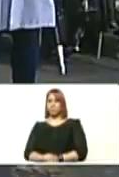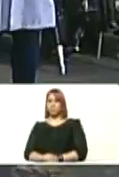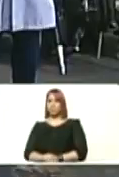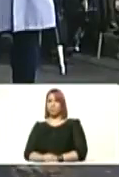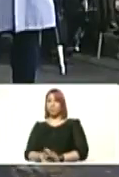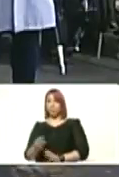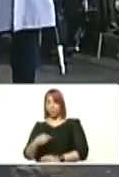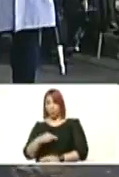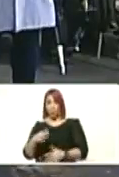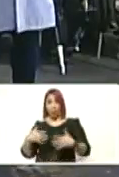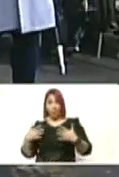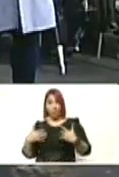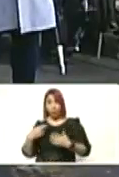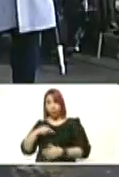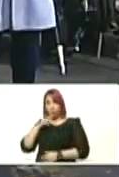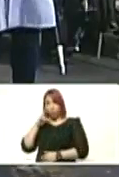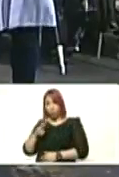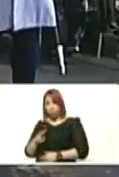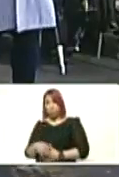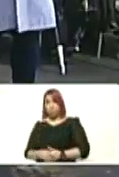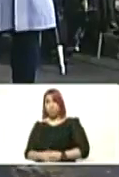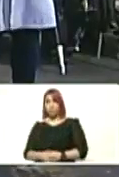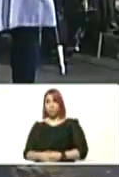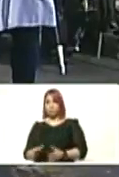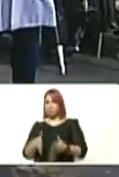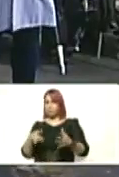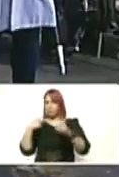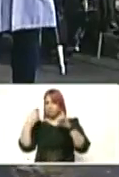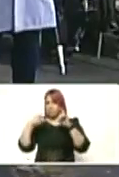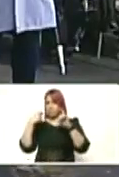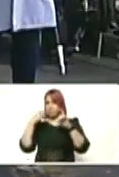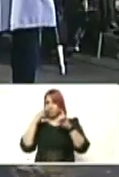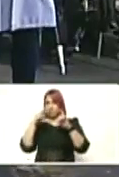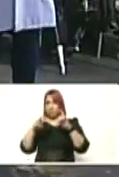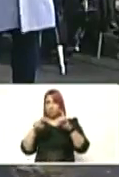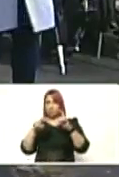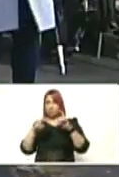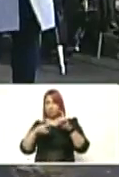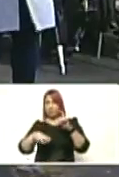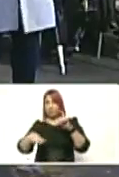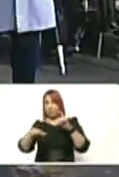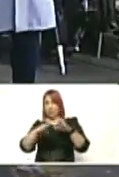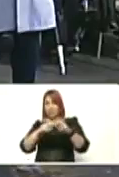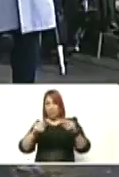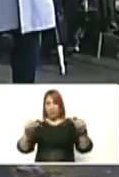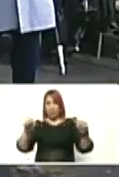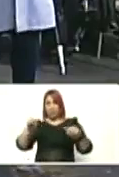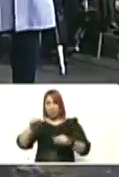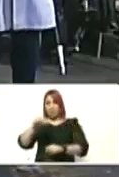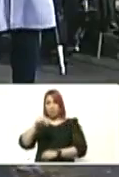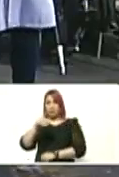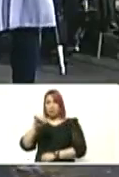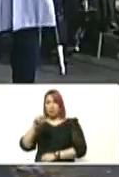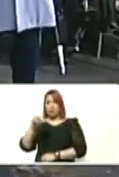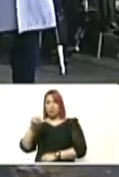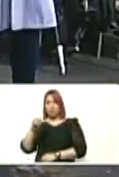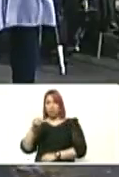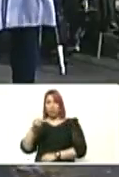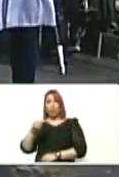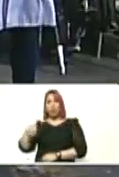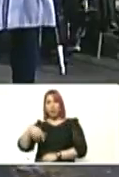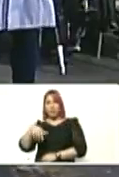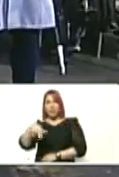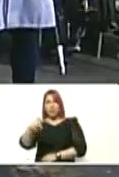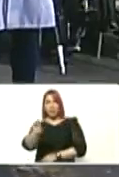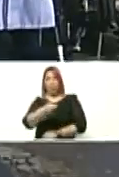estamos emocionados lo vimos en esos tremendos videos por allá por la tierra de Sandino bueno ahí caminando a la espada de Bolívar